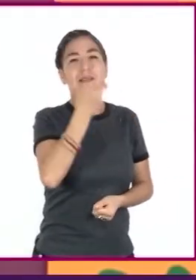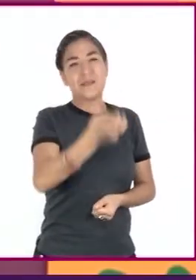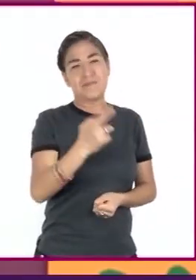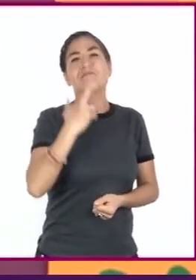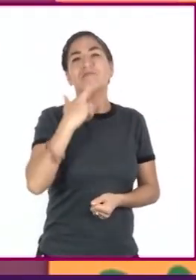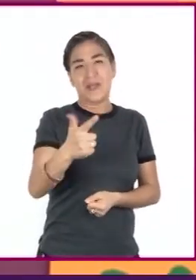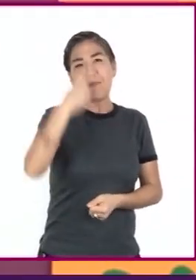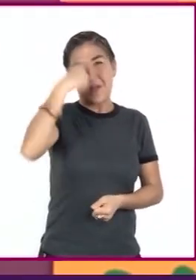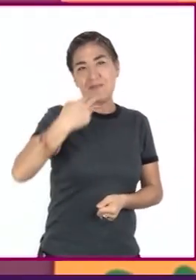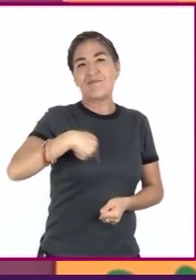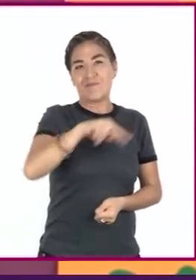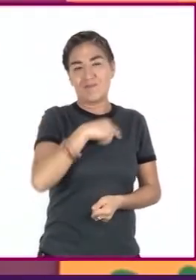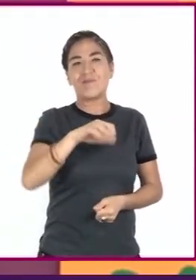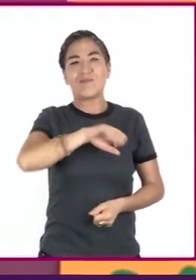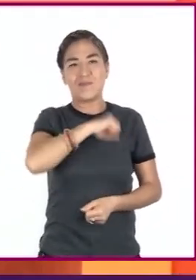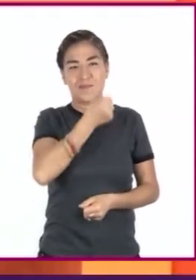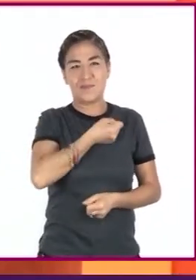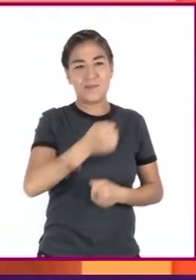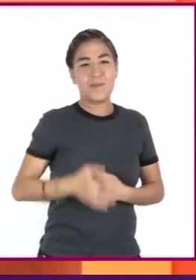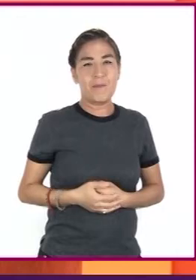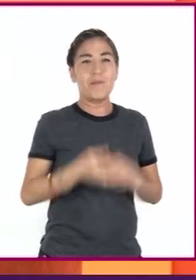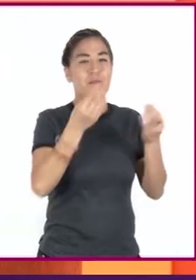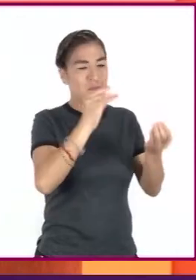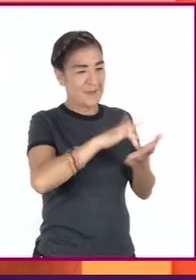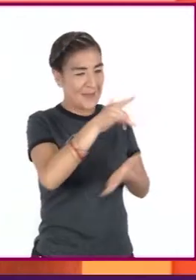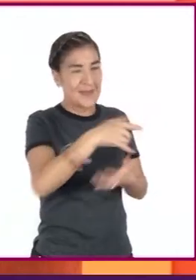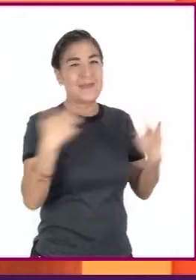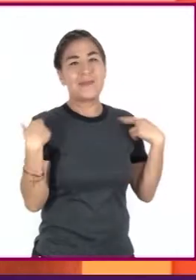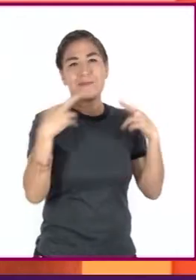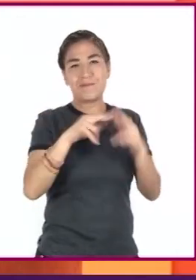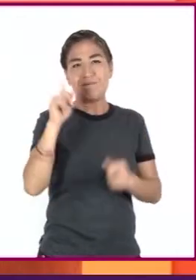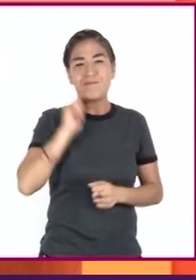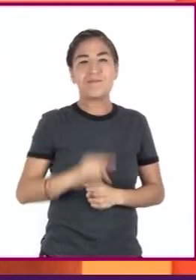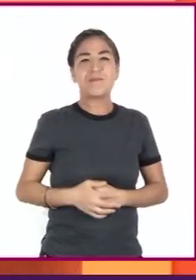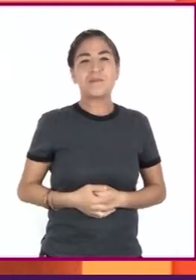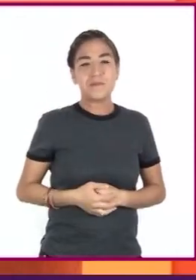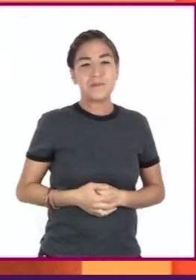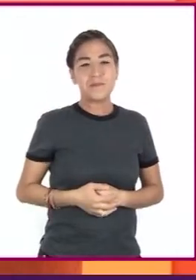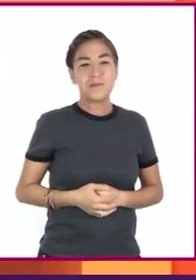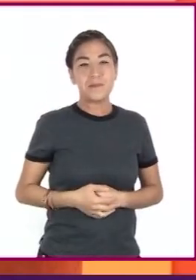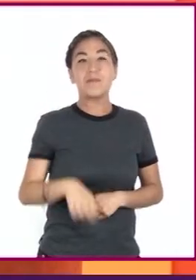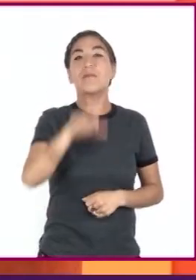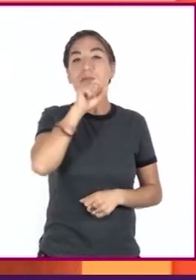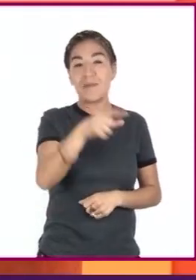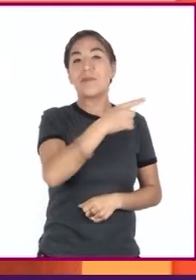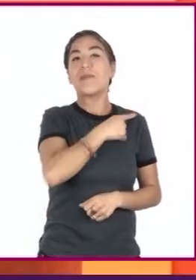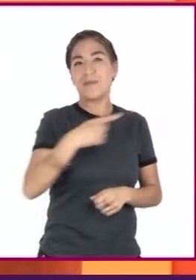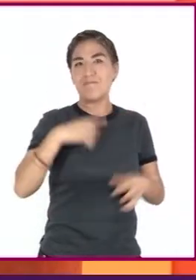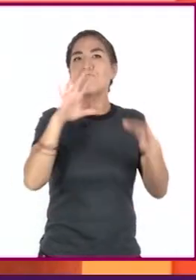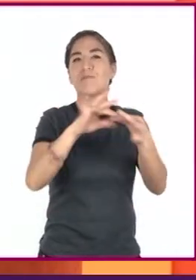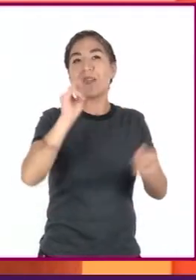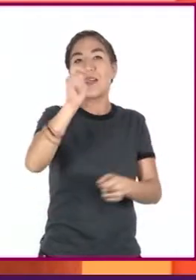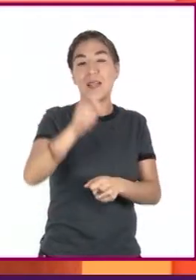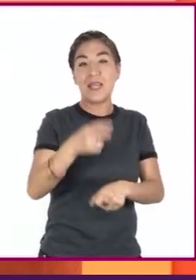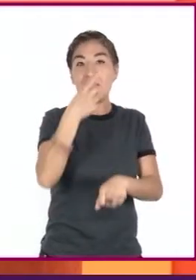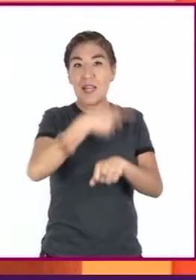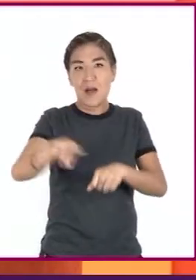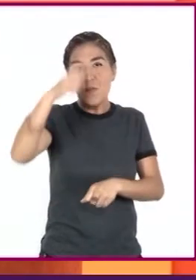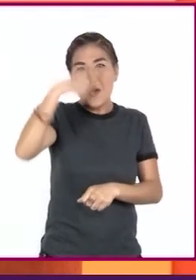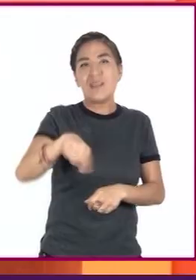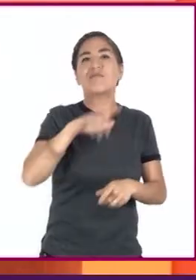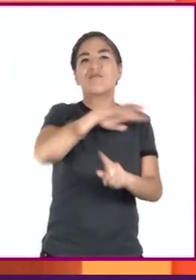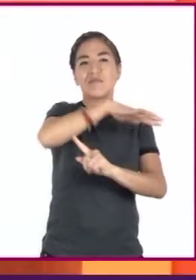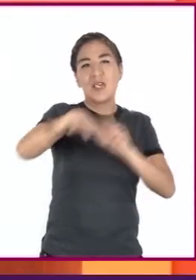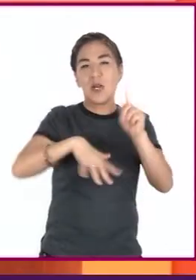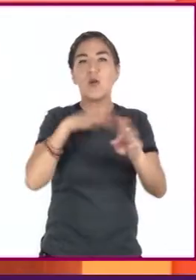mejor para nuestra salud. Gracias, maestra. Además, no podemos olvidar los daños que causa al medio ambiente una